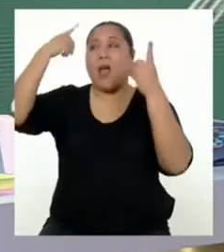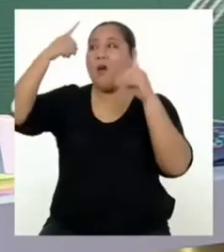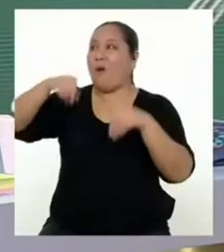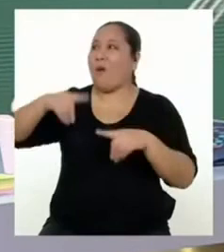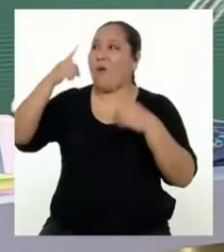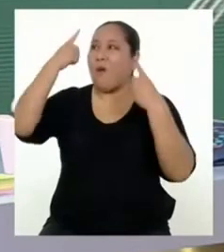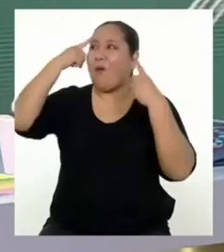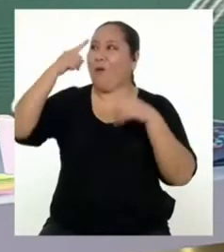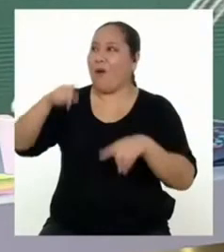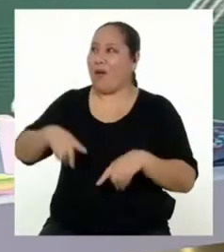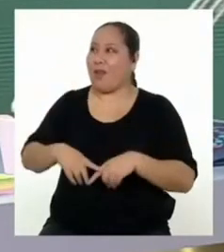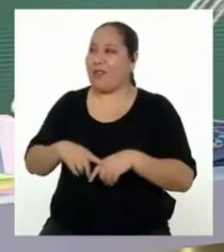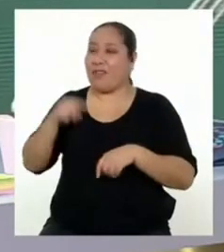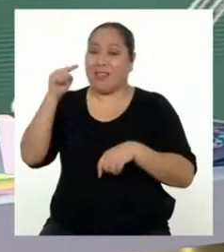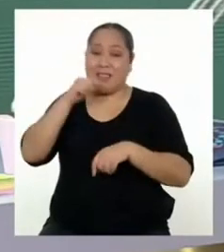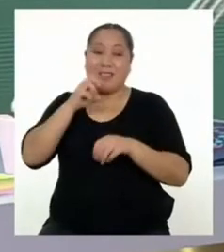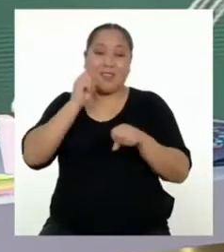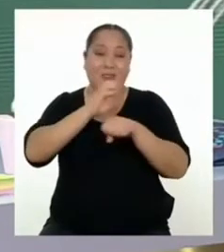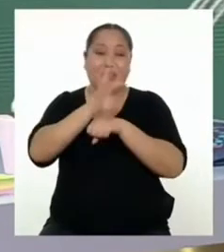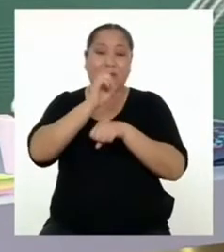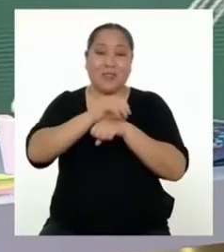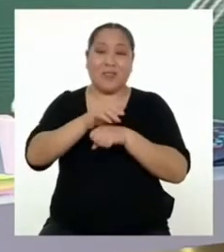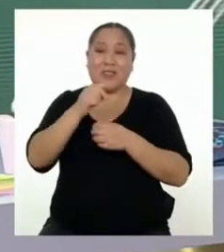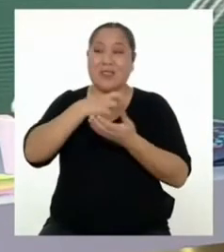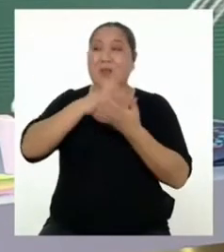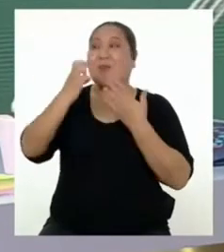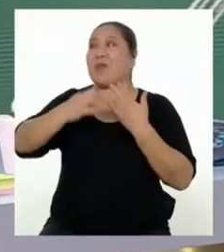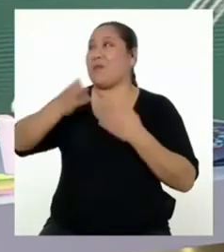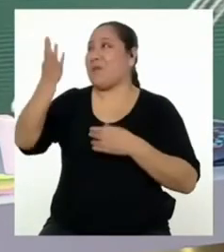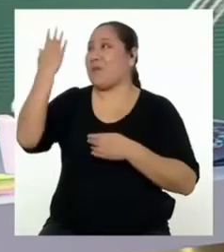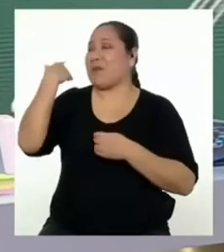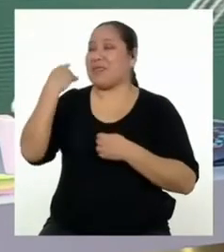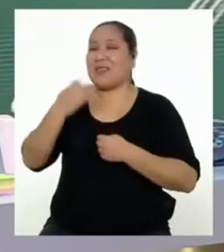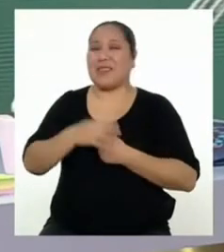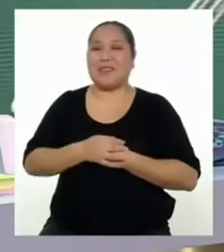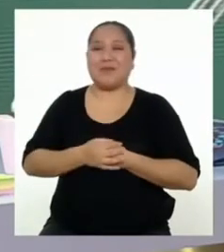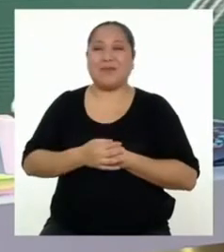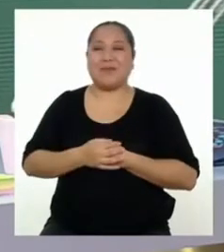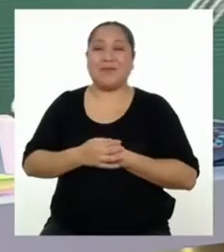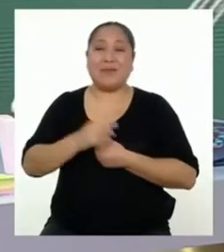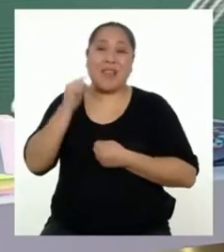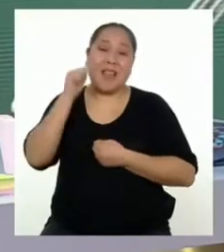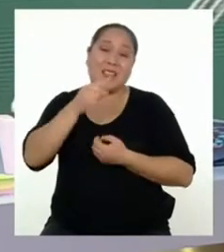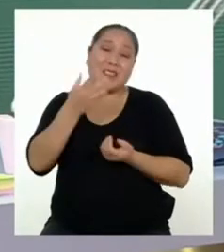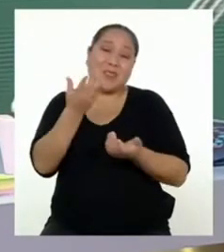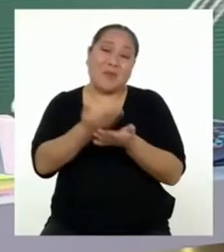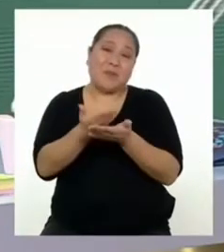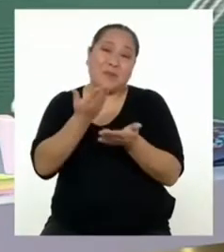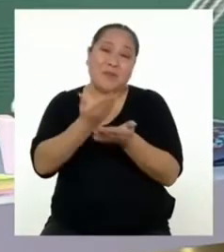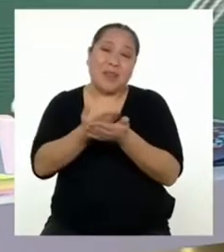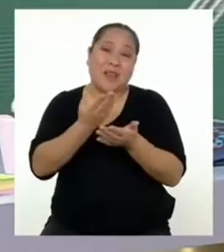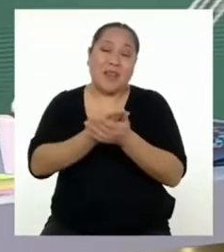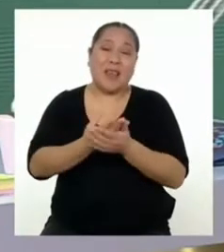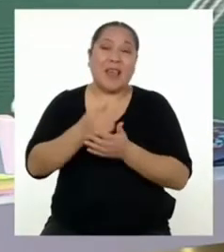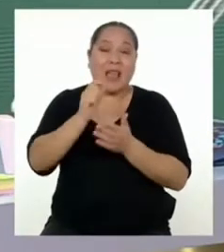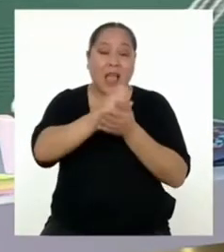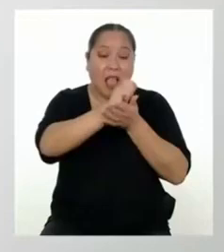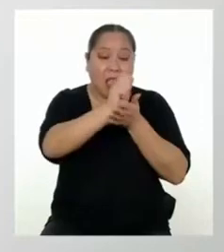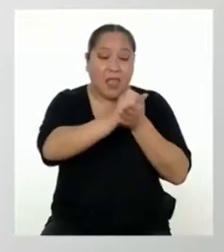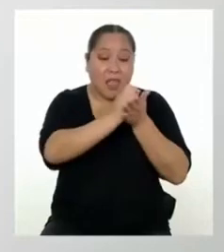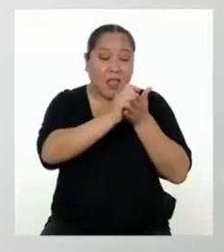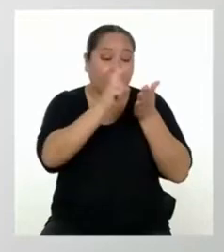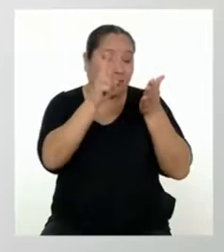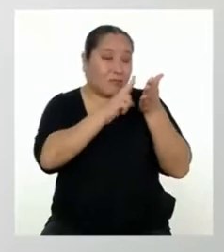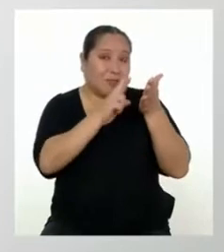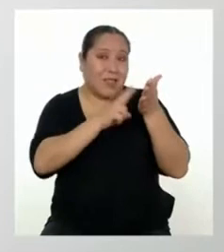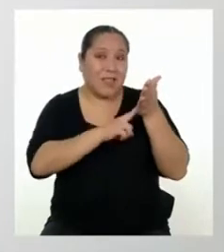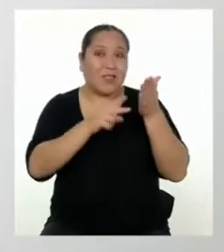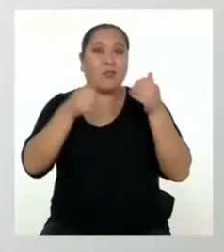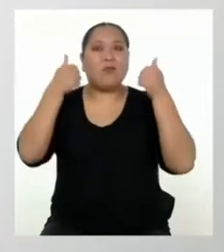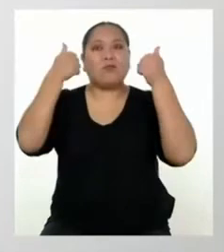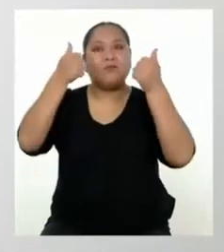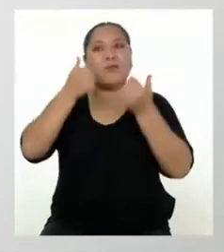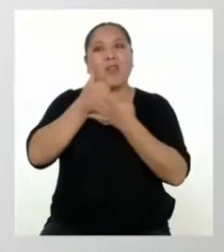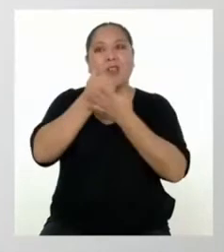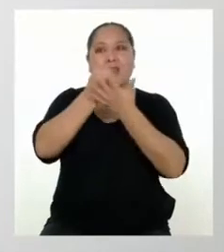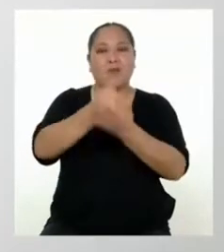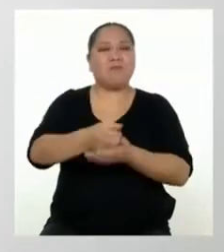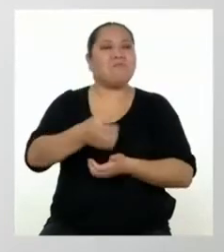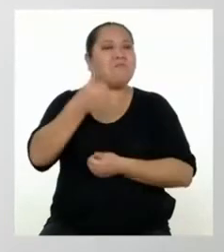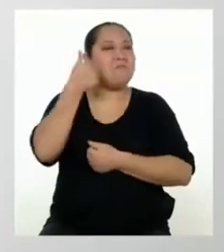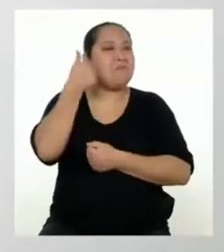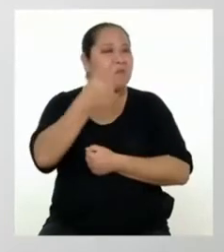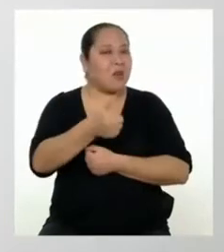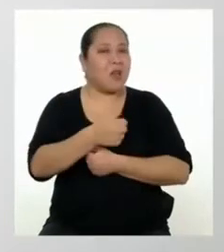acuerdos a partir de las recomendaciones que vimos en el programa anterior. Esto demuestra que el texto fue muy útil. Tienes mucha razón.